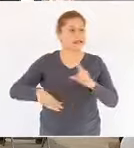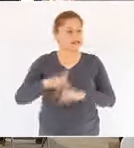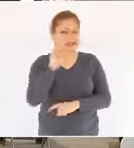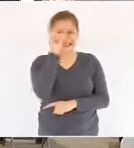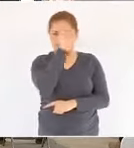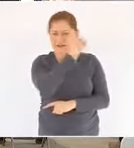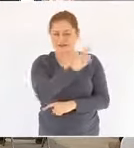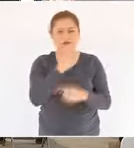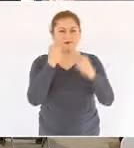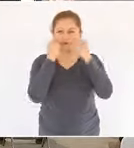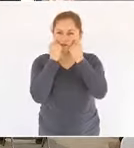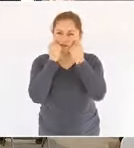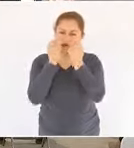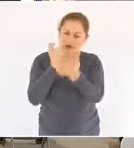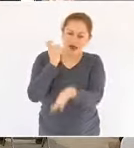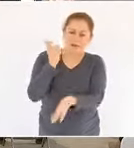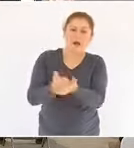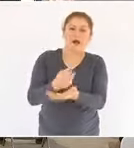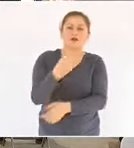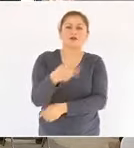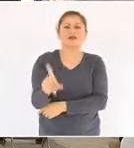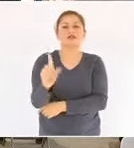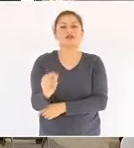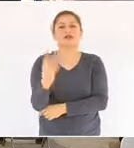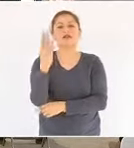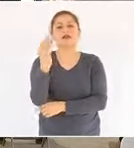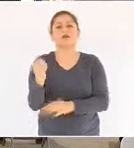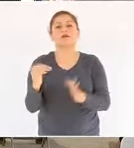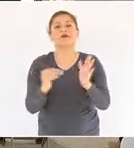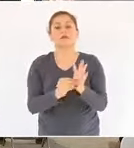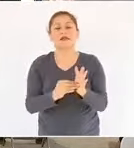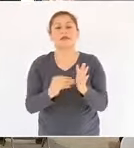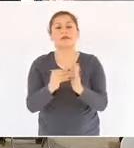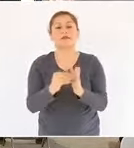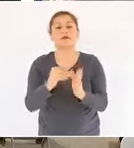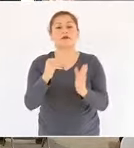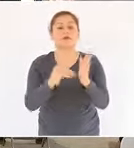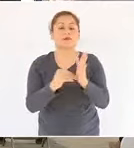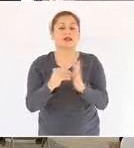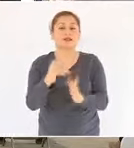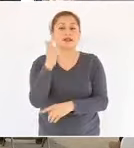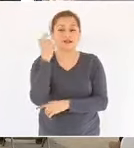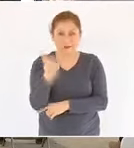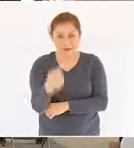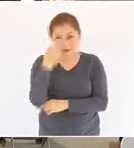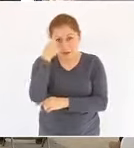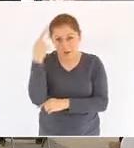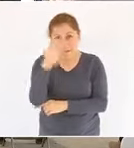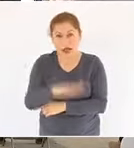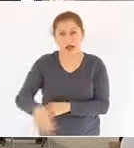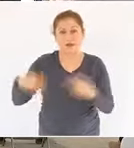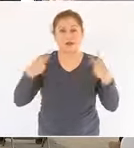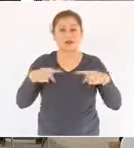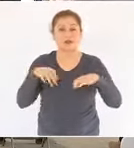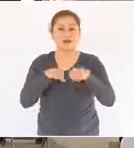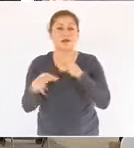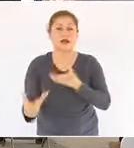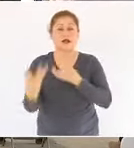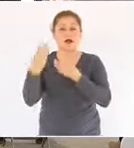de 279 mil millones de pesos a sus proveedores durante el año 2020,